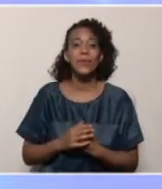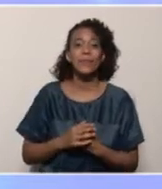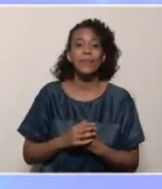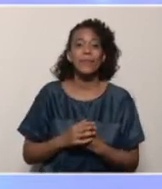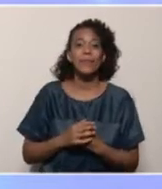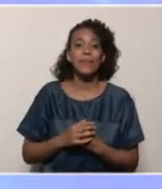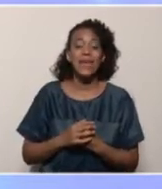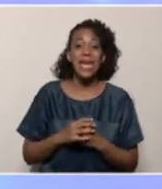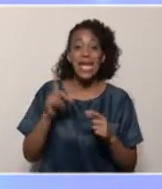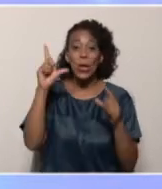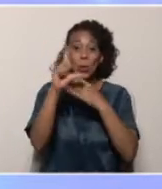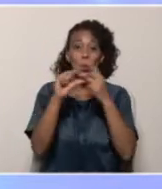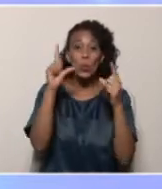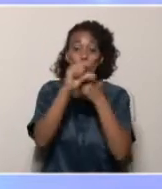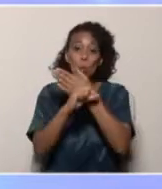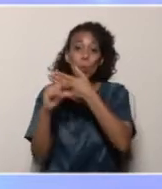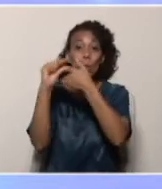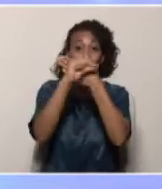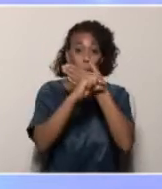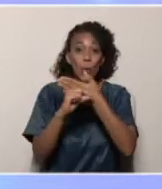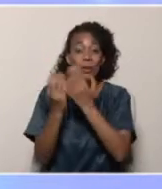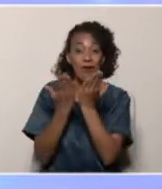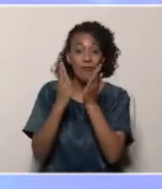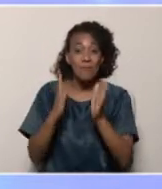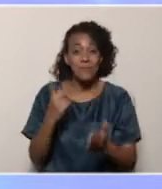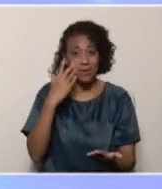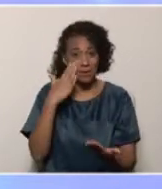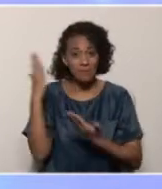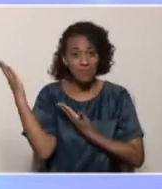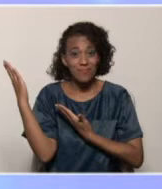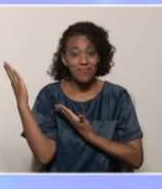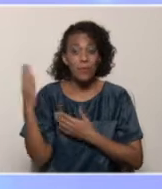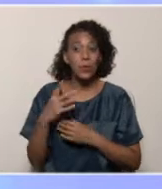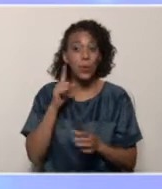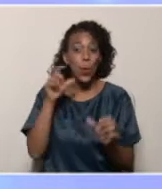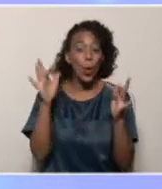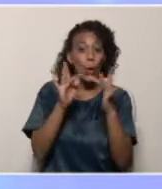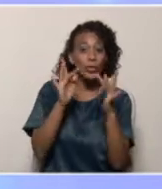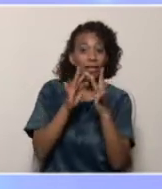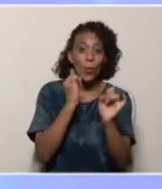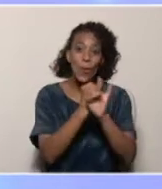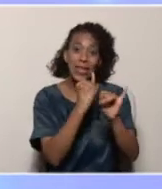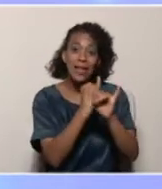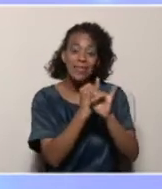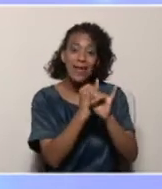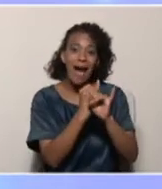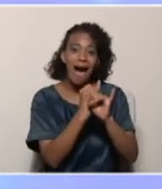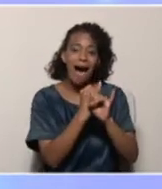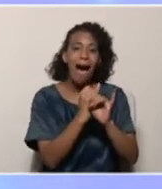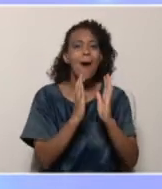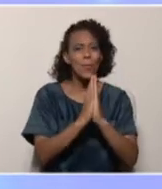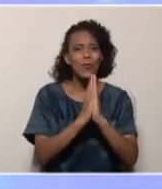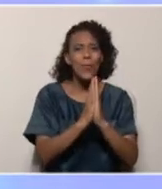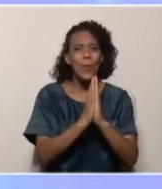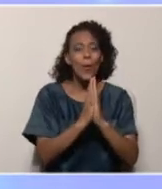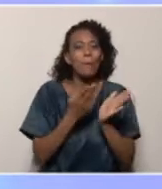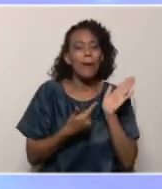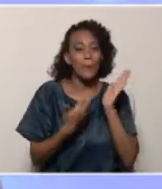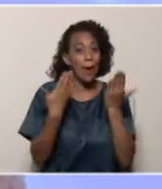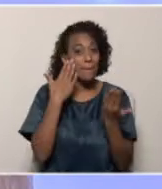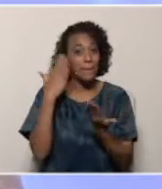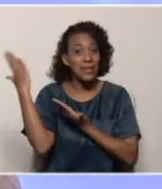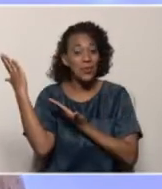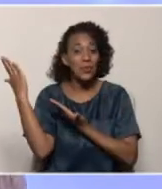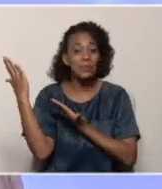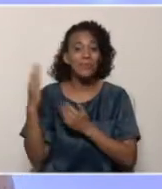escuela y en Twitter, arroba familia escuela uno. Mientras tú estás conectándote allí con nuestras redes sociales, vamos a presentar